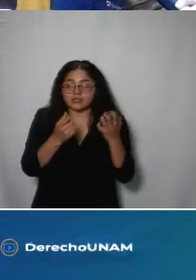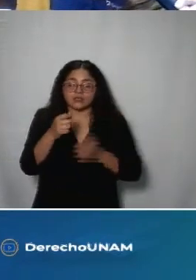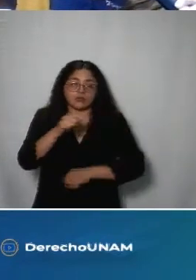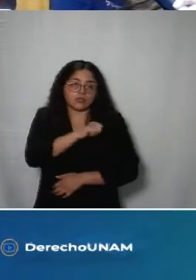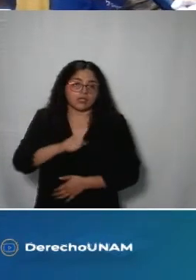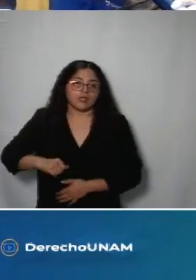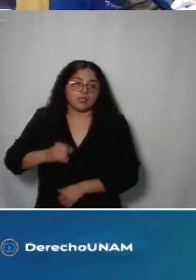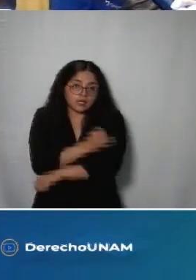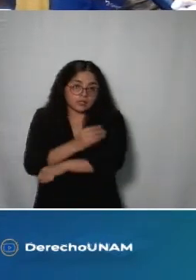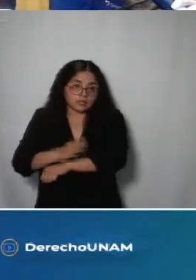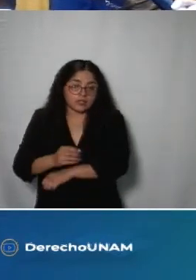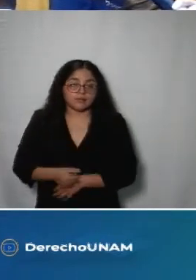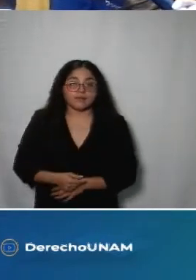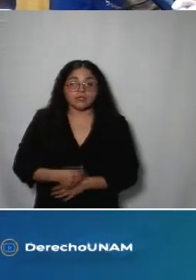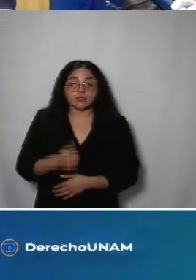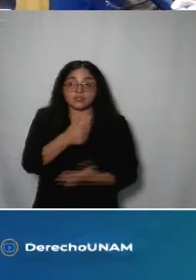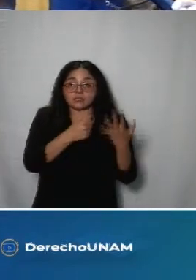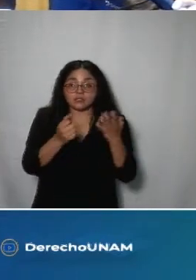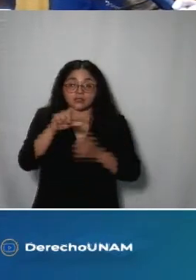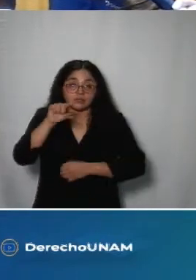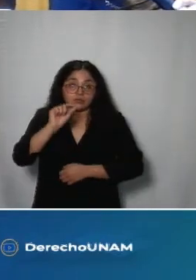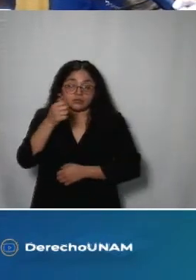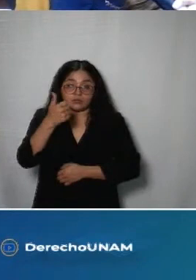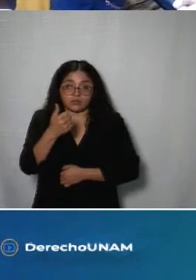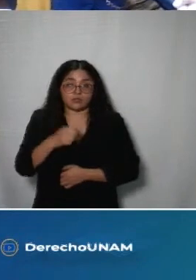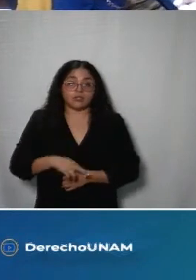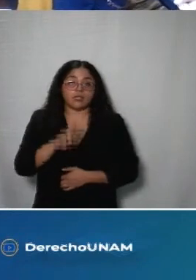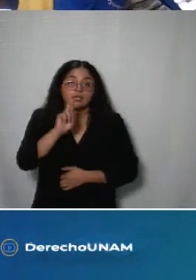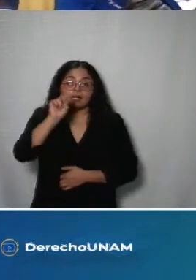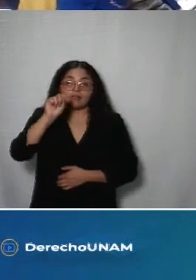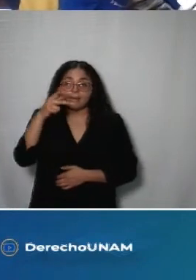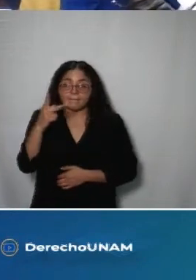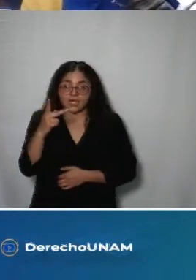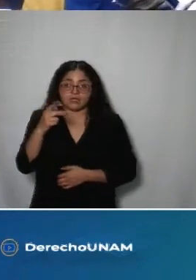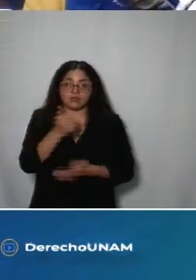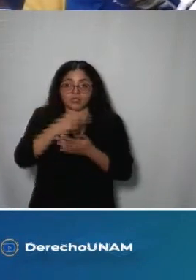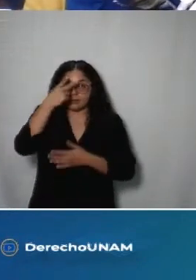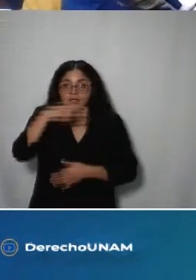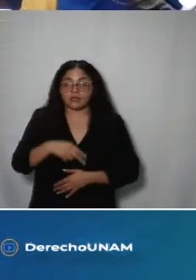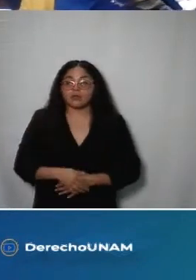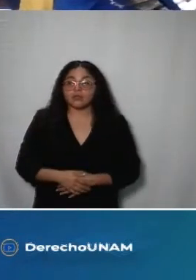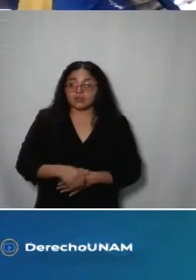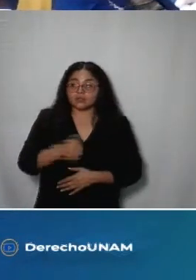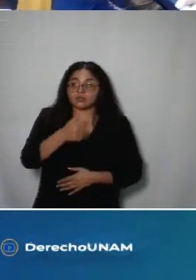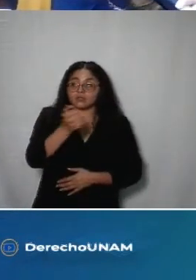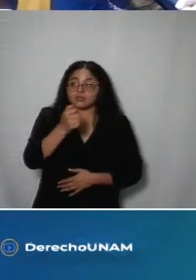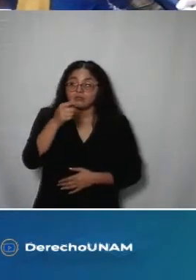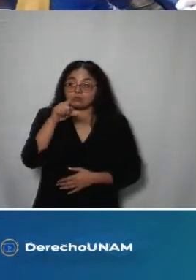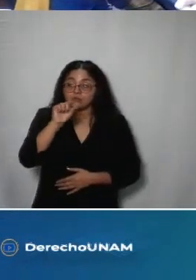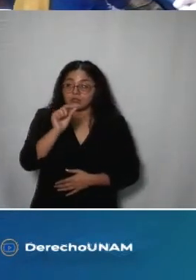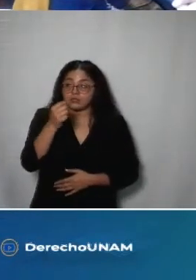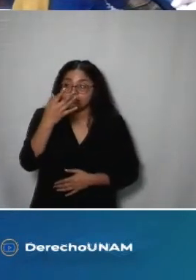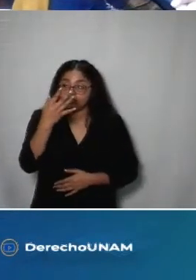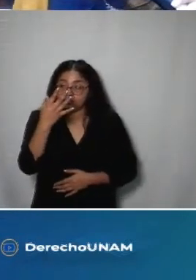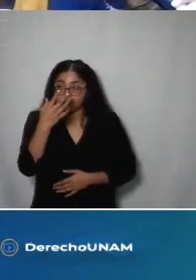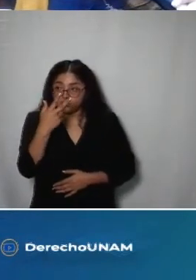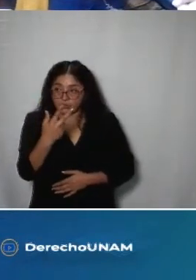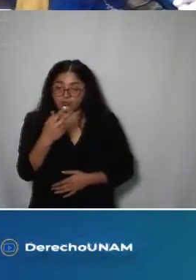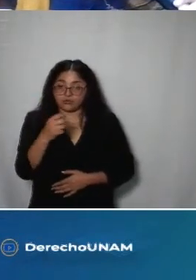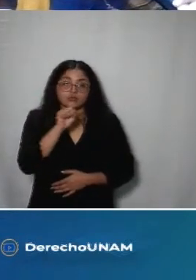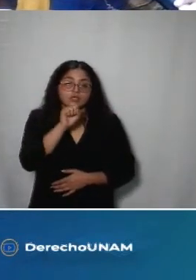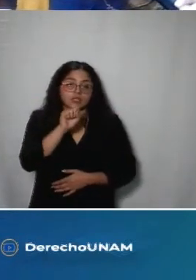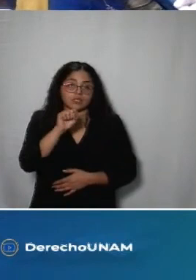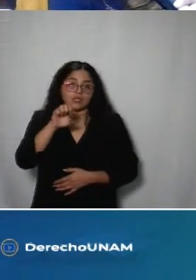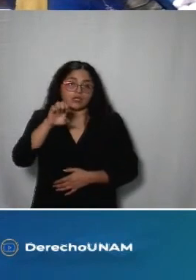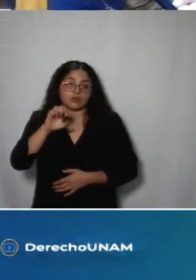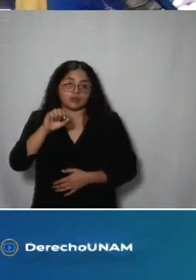Estacalco 676 de la Red de Transporte Público de Pasajeros de la Ciudad de México 678 de la Secretaría